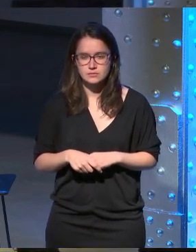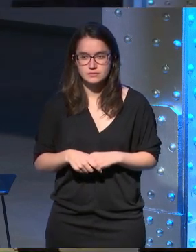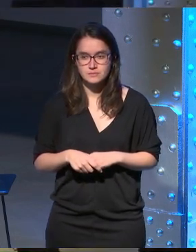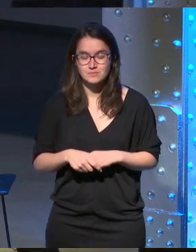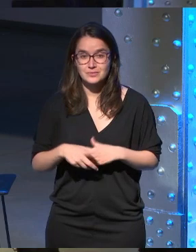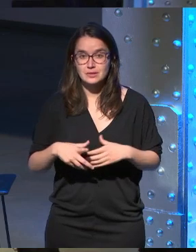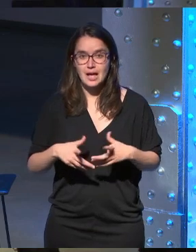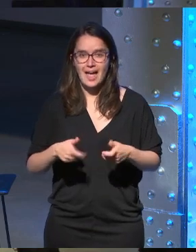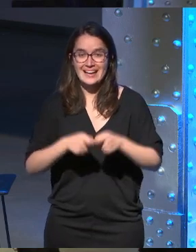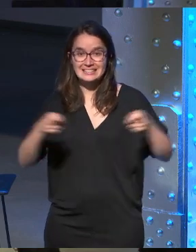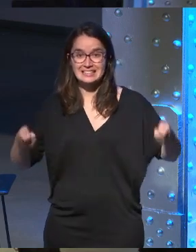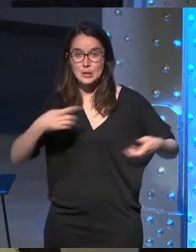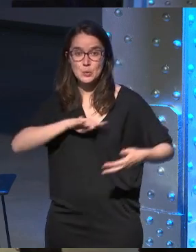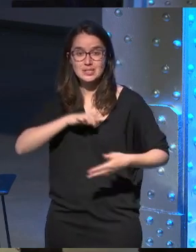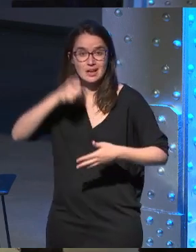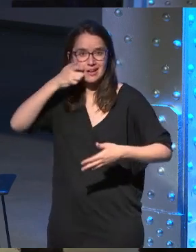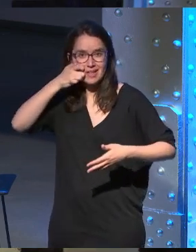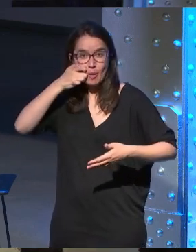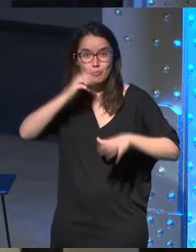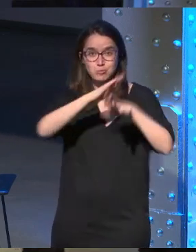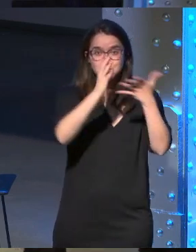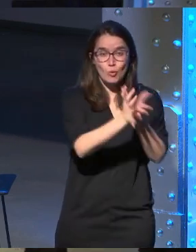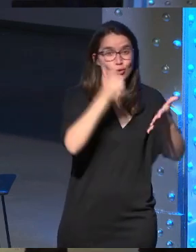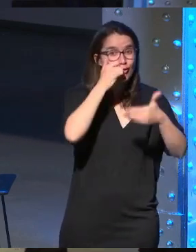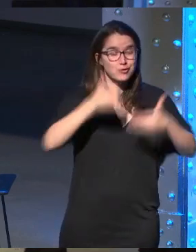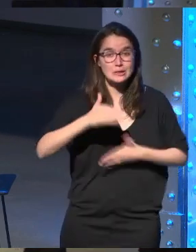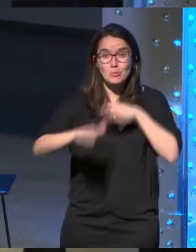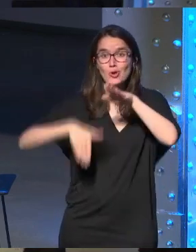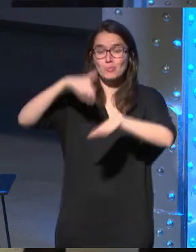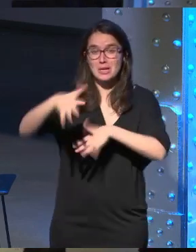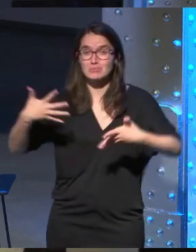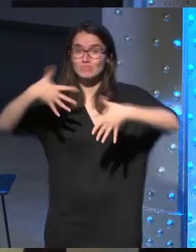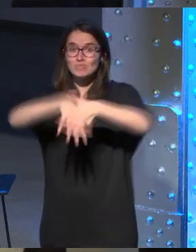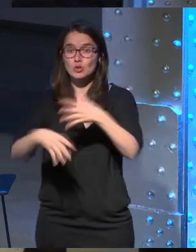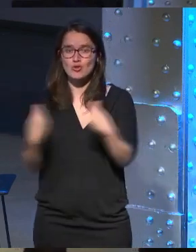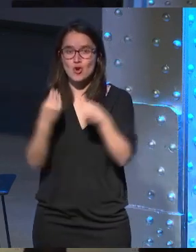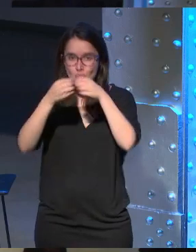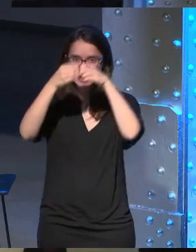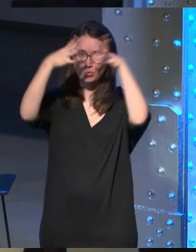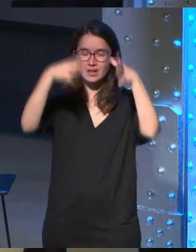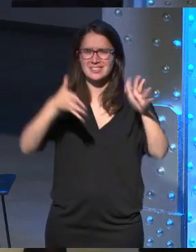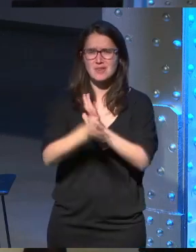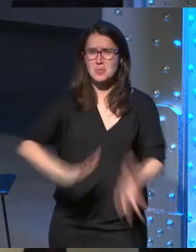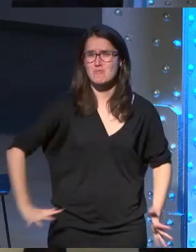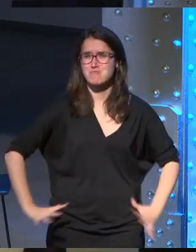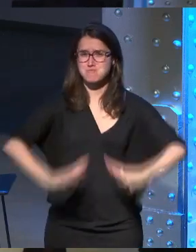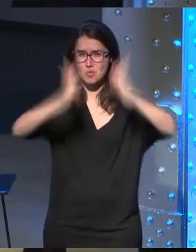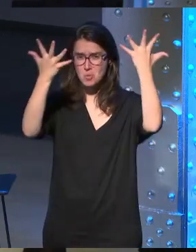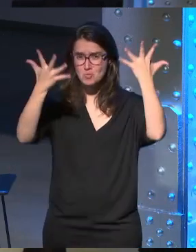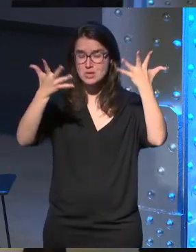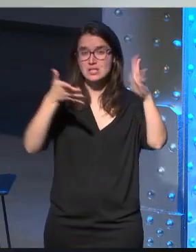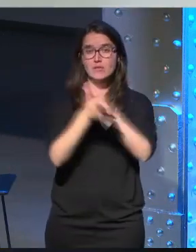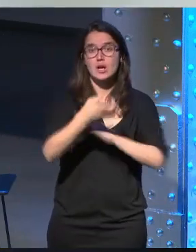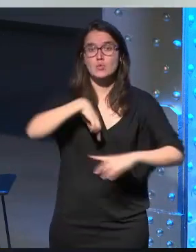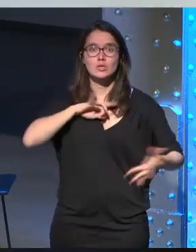Extender our reality more beyond the physical and fund it with the virtual will be a revolution without precedents It change the